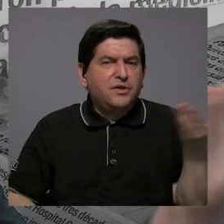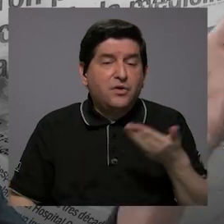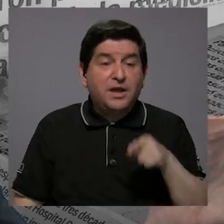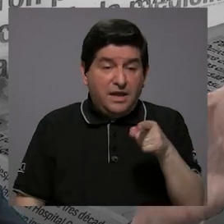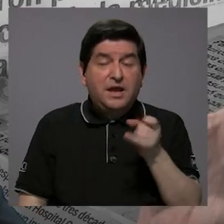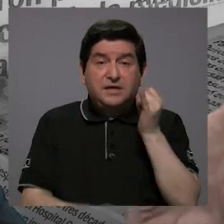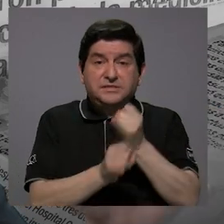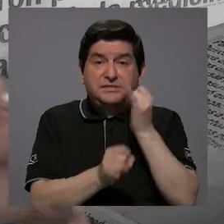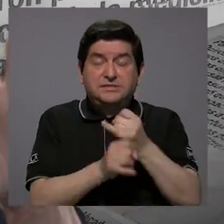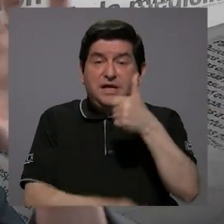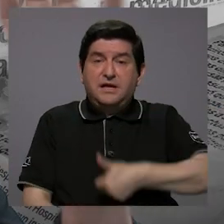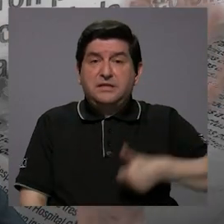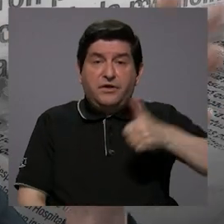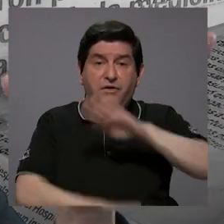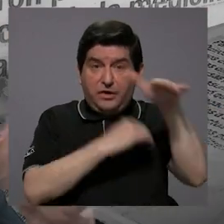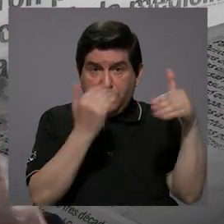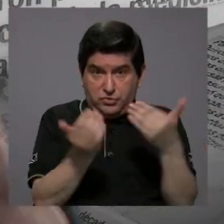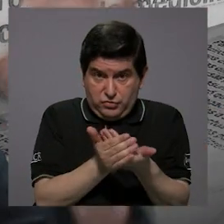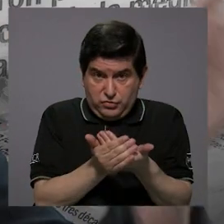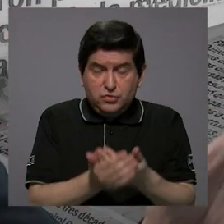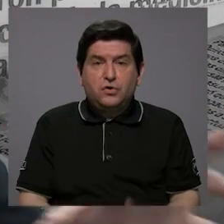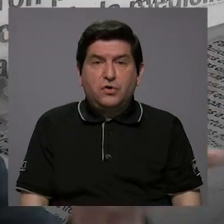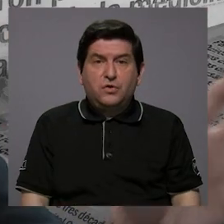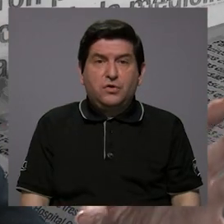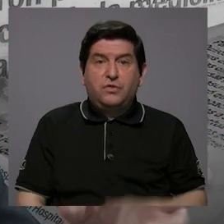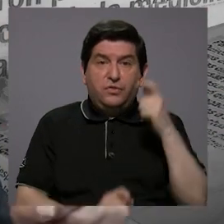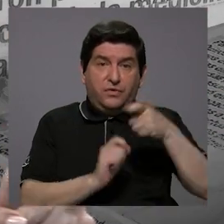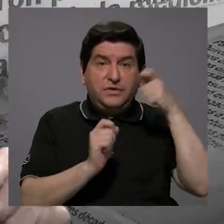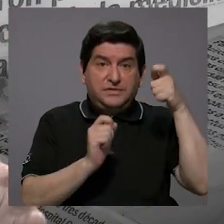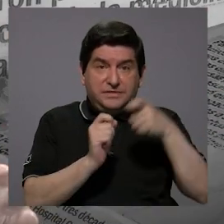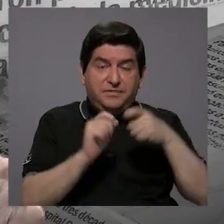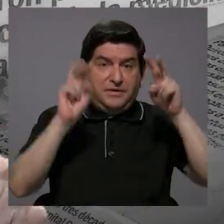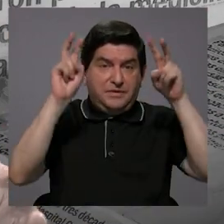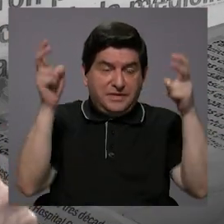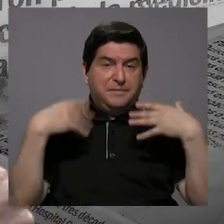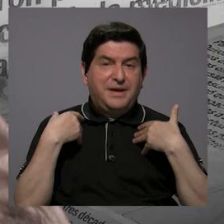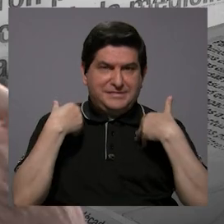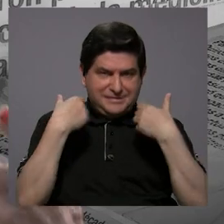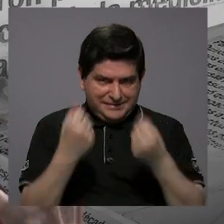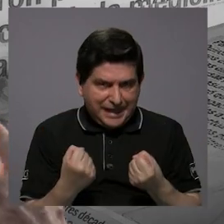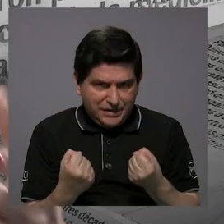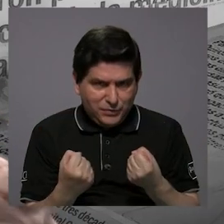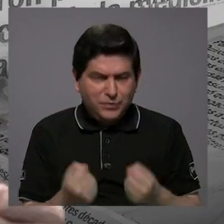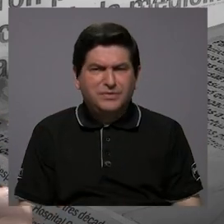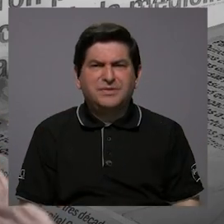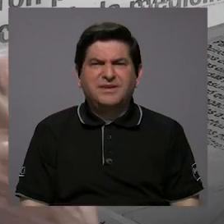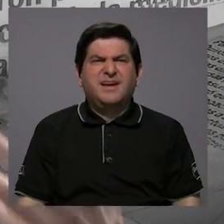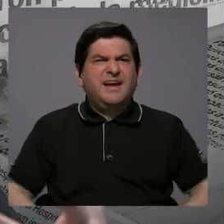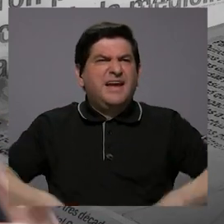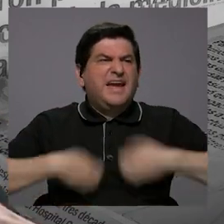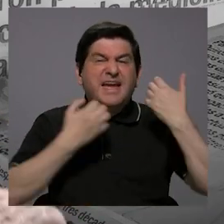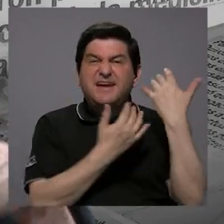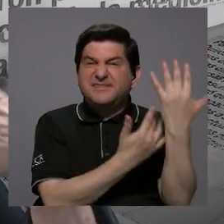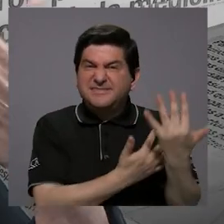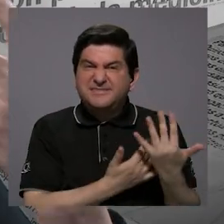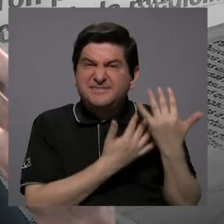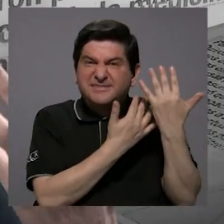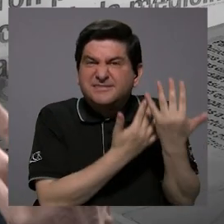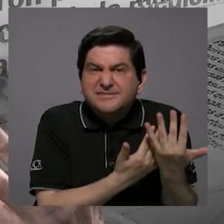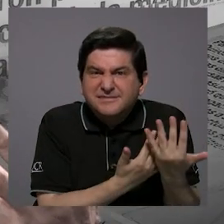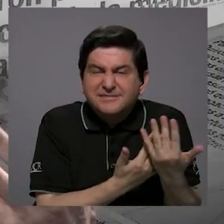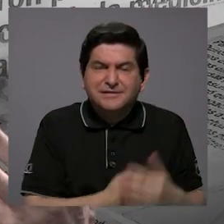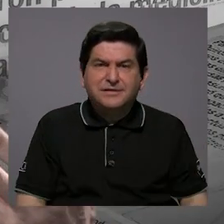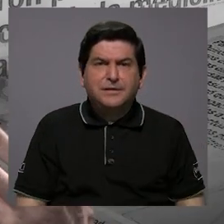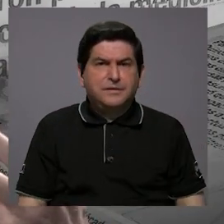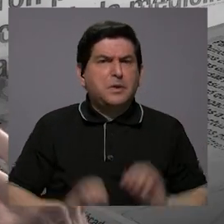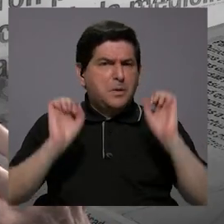el ente rector de todo, bueno, propiamente de todo el tema de salud, ¿hay alguna esperanza para